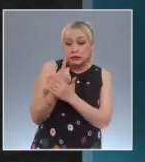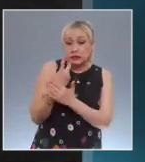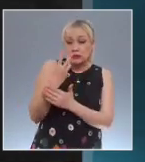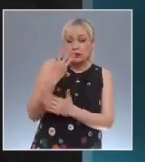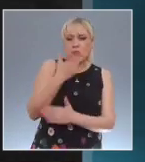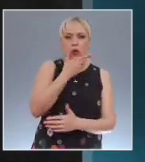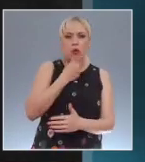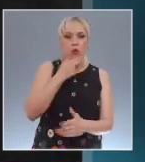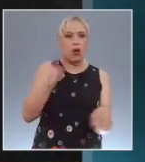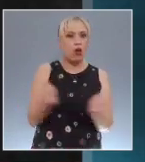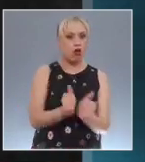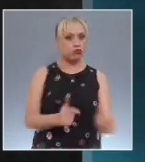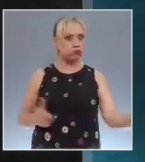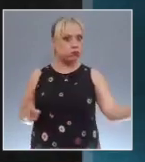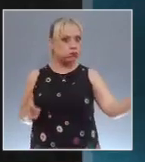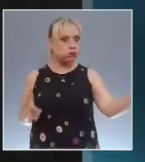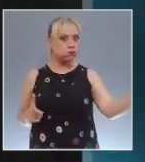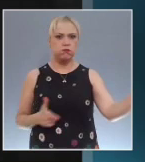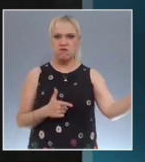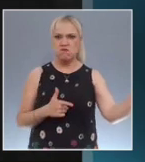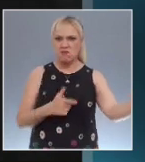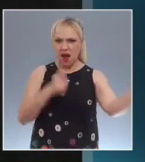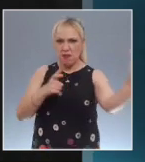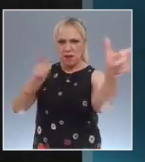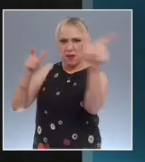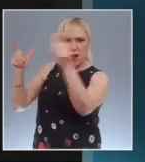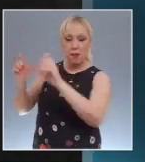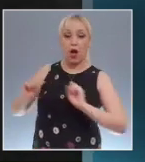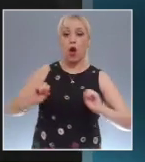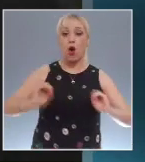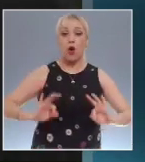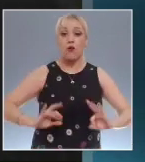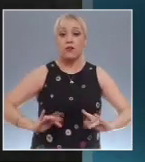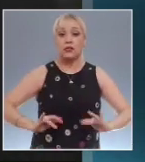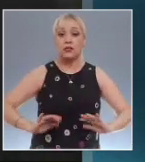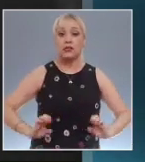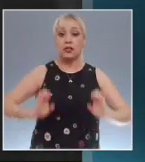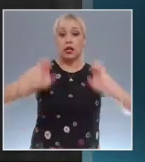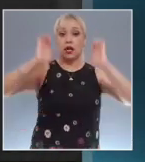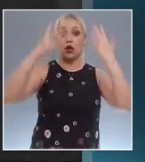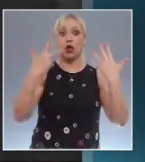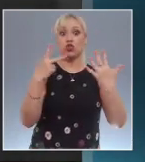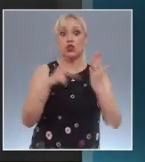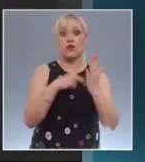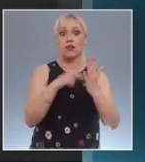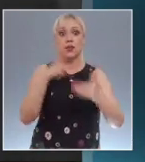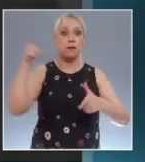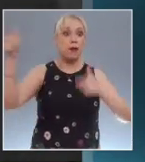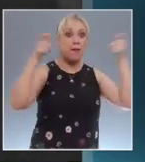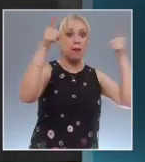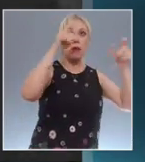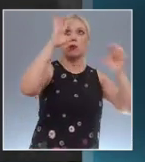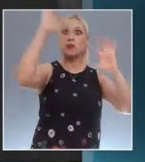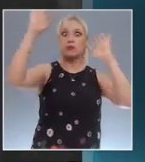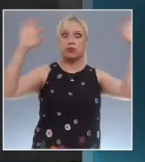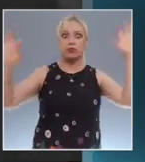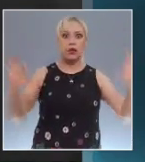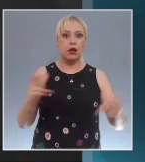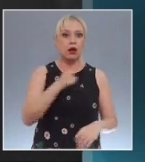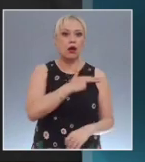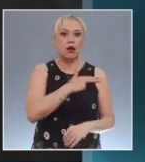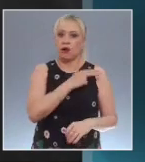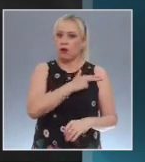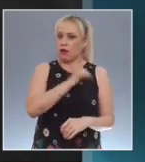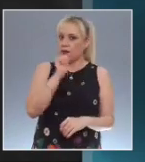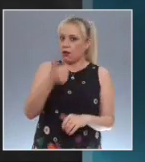visitadores por lo menos en ocho ocasiones. no se reportan lesionados. Para el canal del Poder Judicial de la Federación,